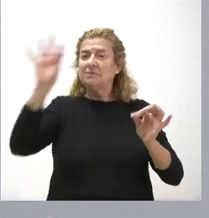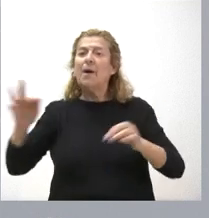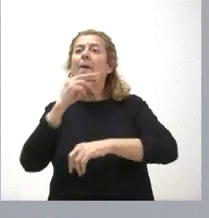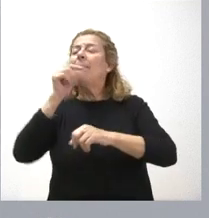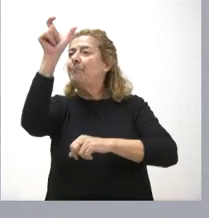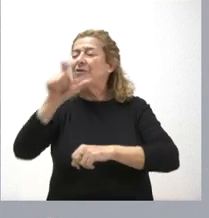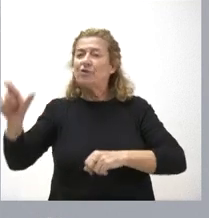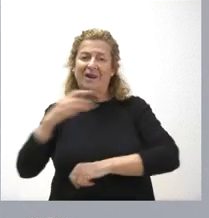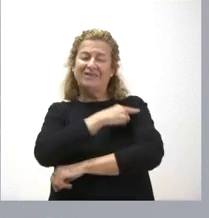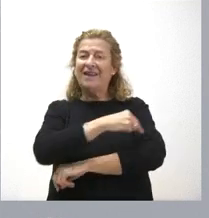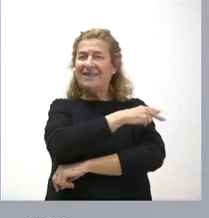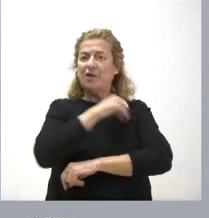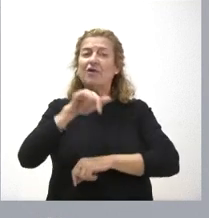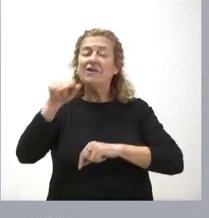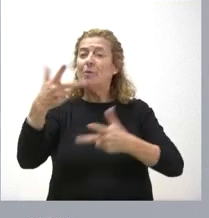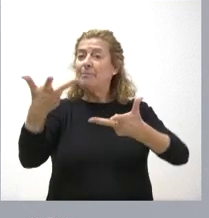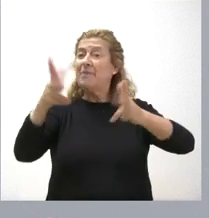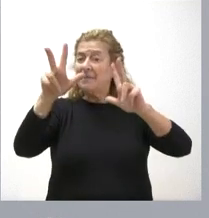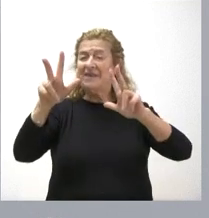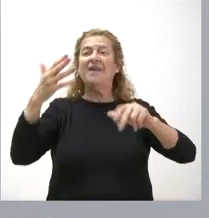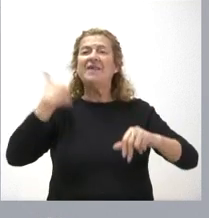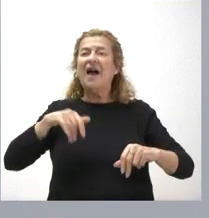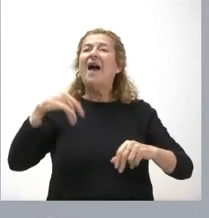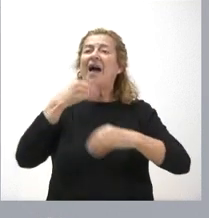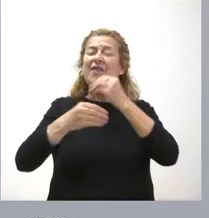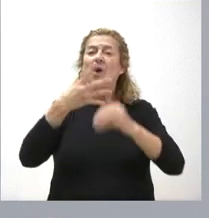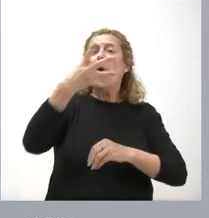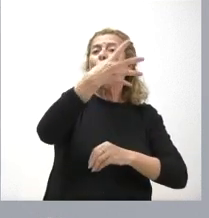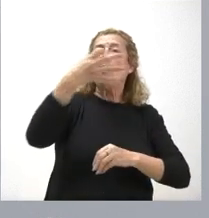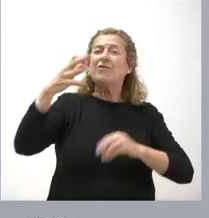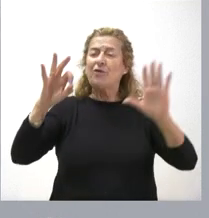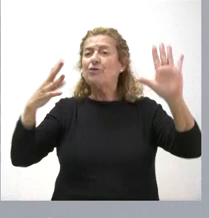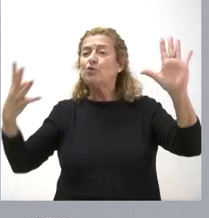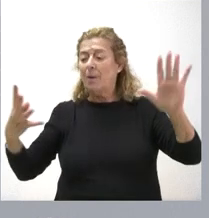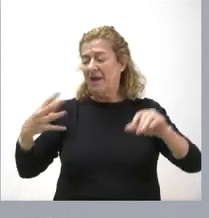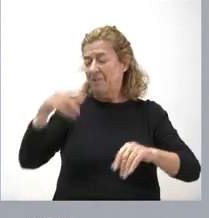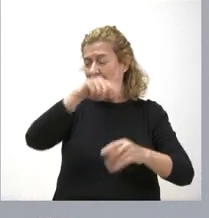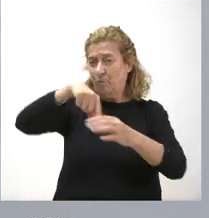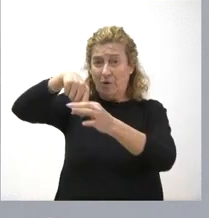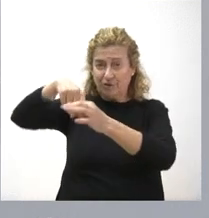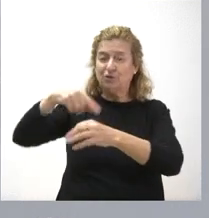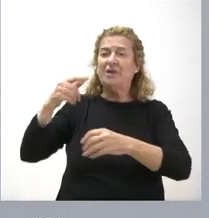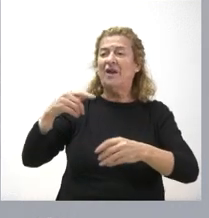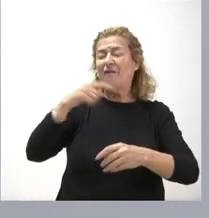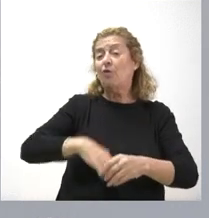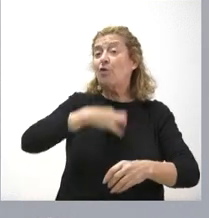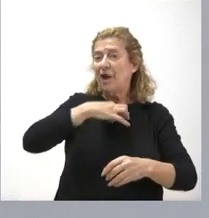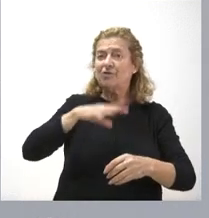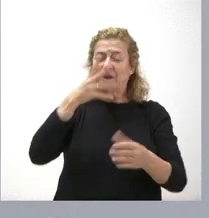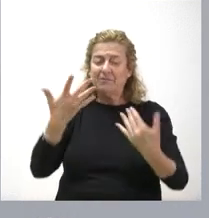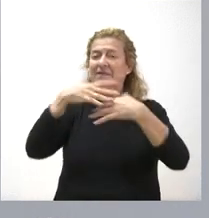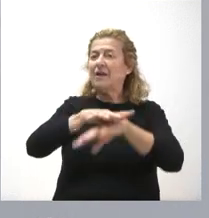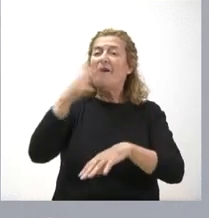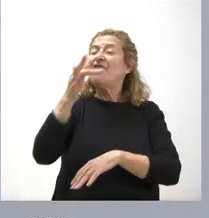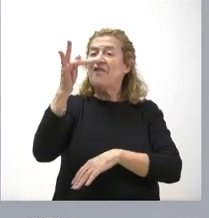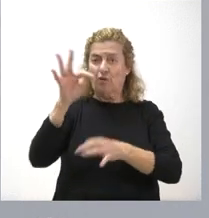y esto va a permitir amortizar 419 puestos de funcionarios de carrera que voluntariamente han optado para integrarse como personal fijo de